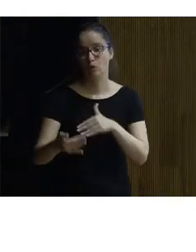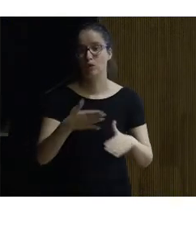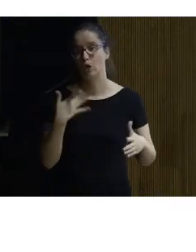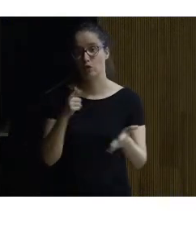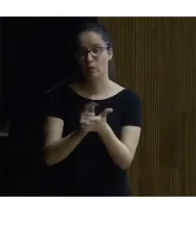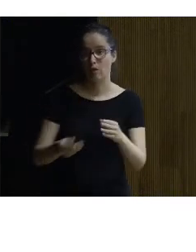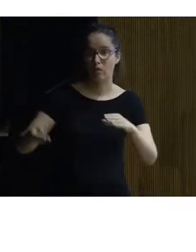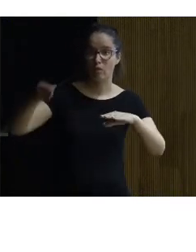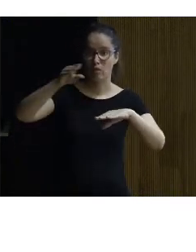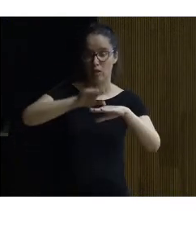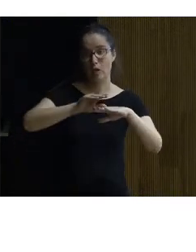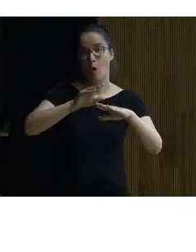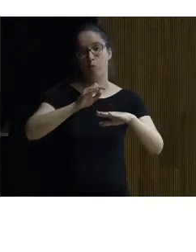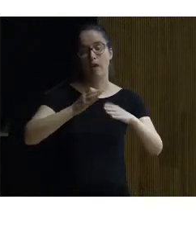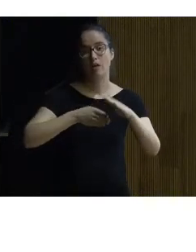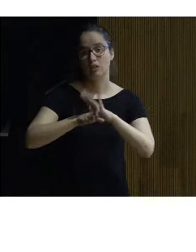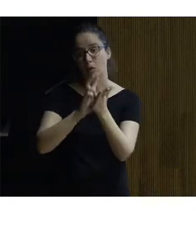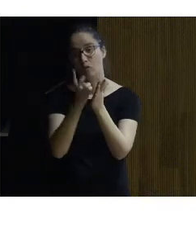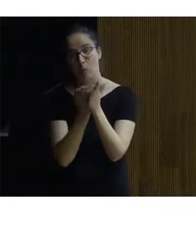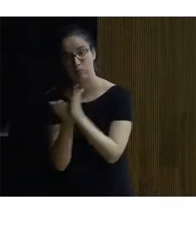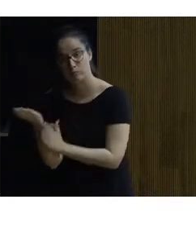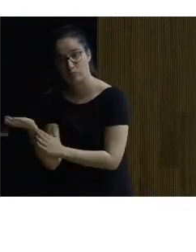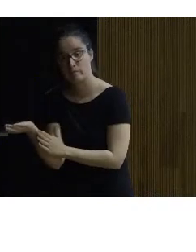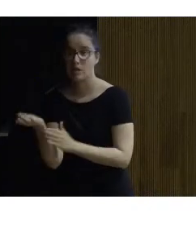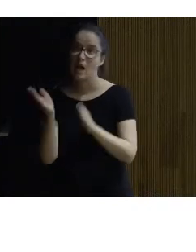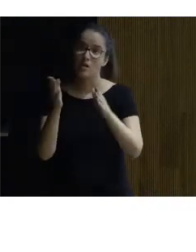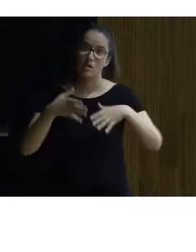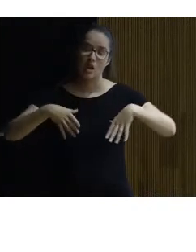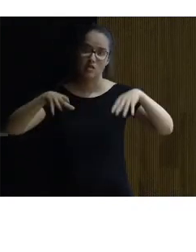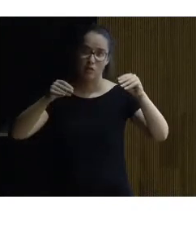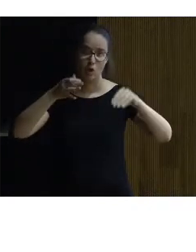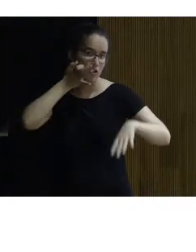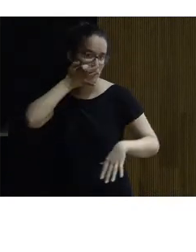resolver la accesibilidad de otra manera y reproducir el edificio tal como está